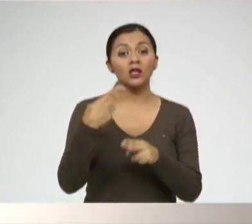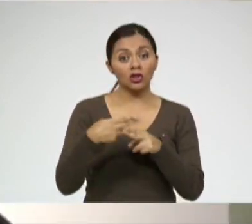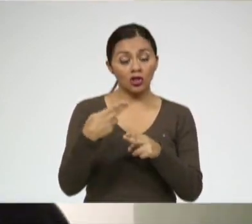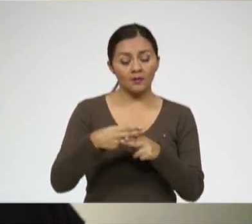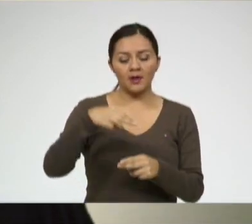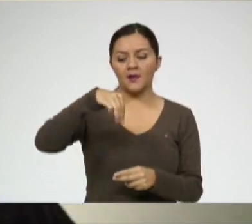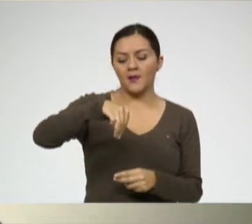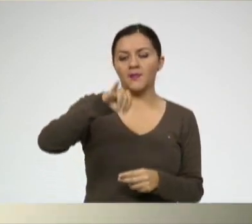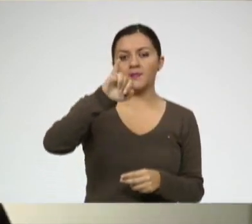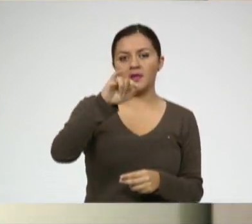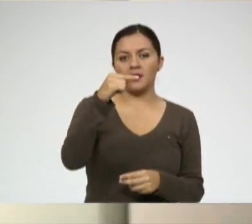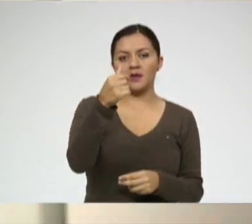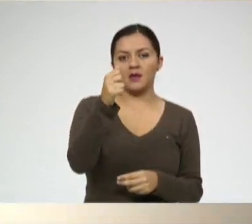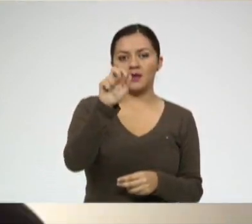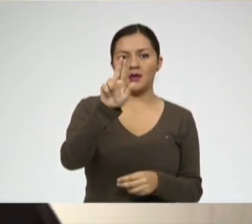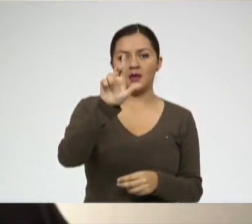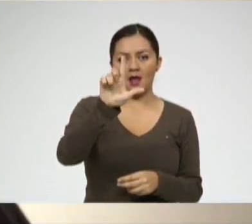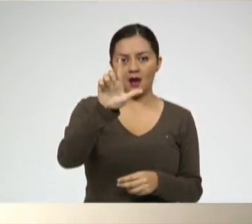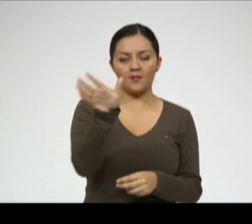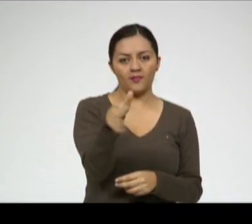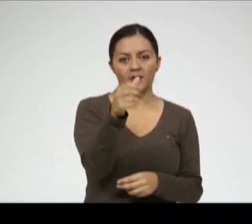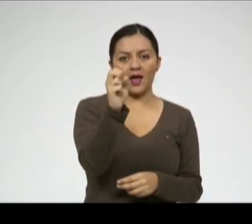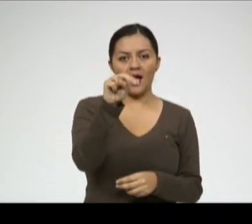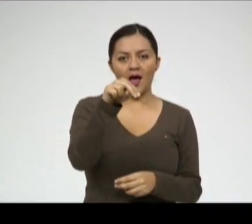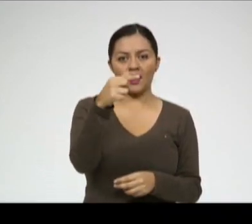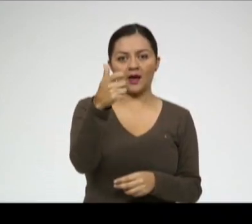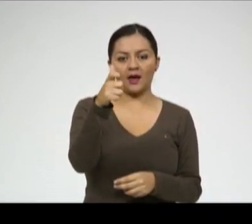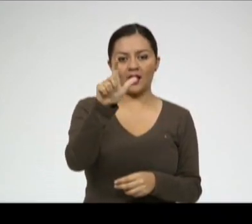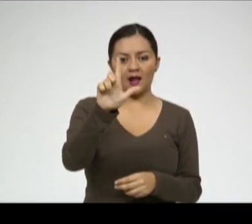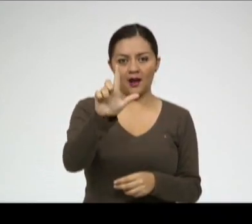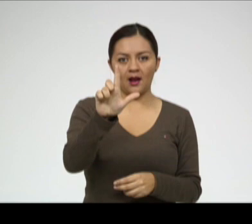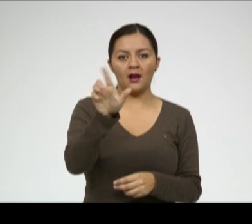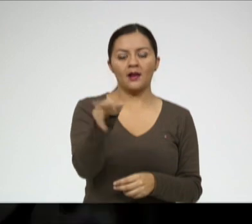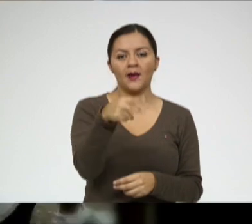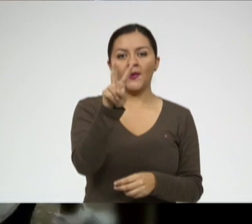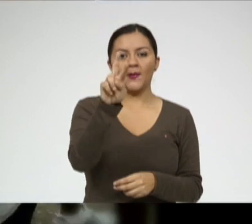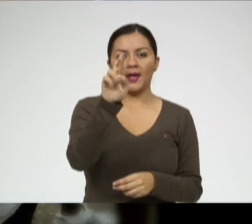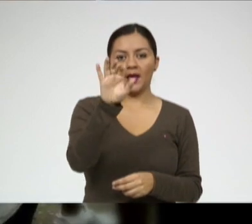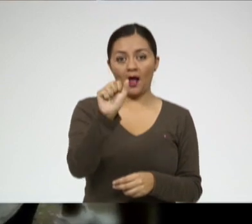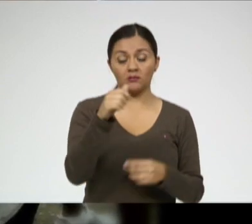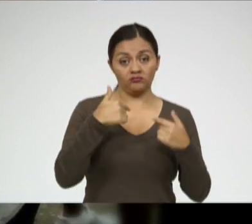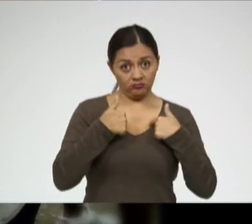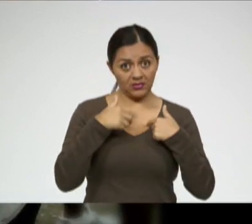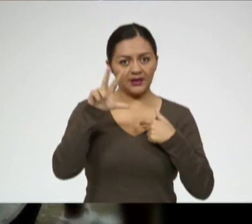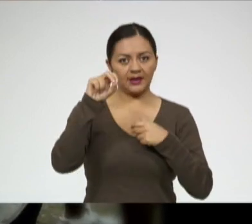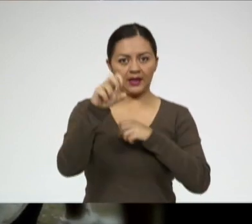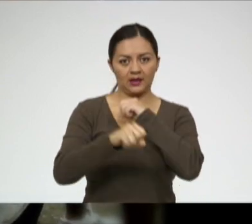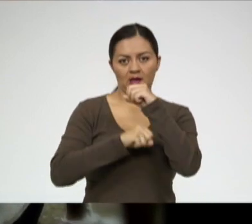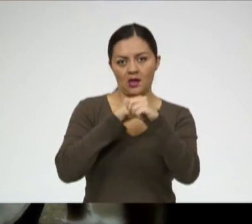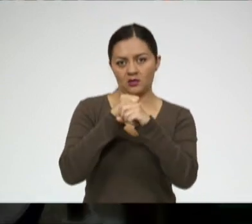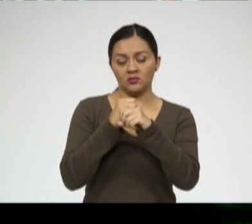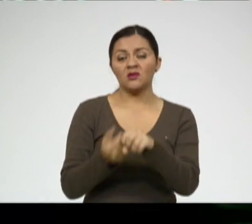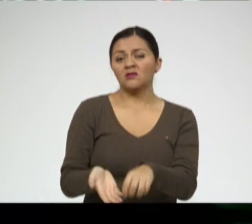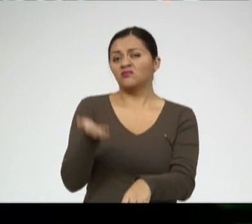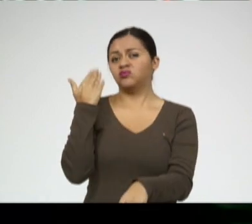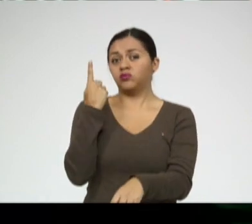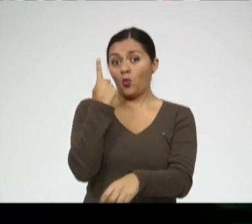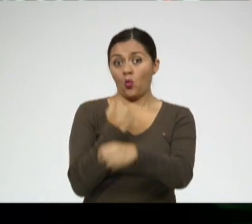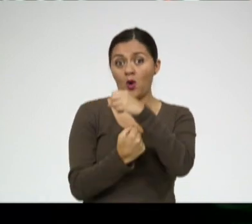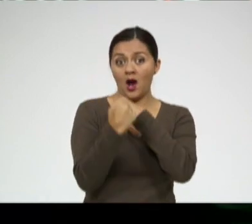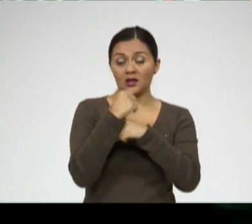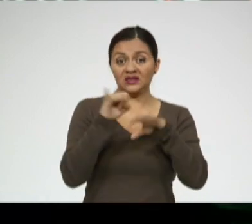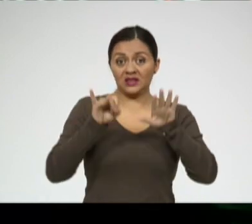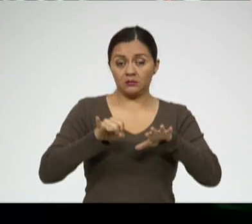Ángel Vera. Tengo 30 años. Hasta hace un año, 7 meses, yo pesaba 488 libras.